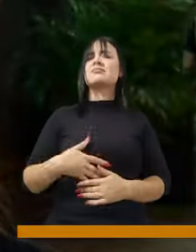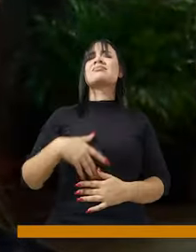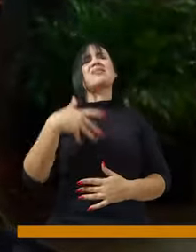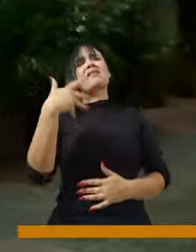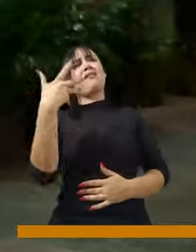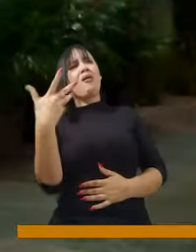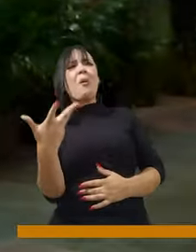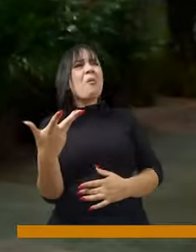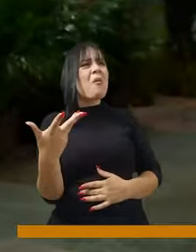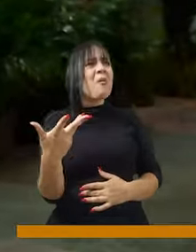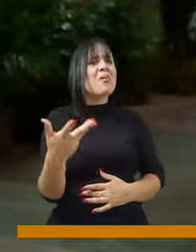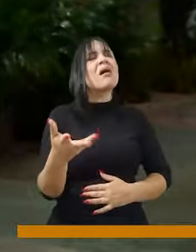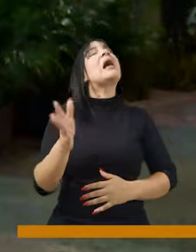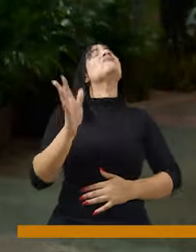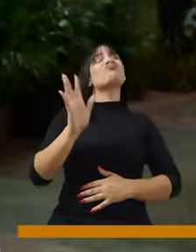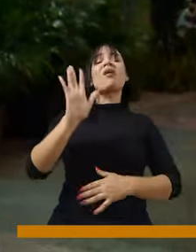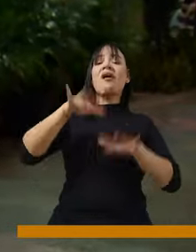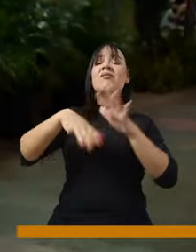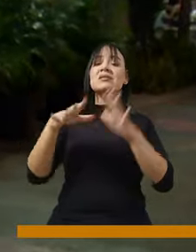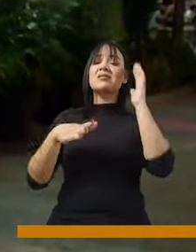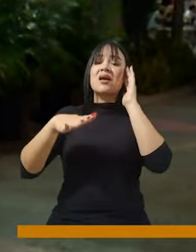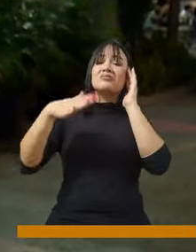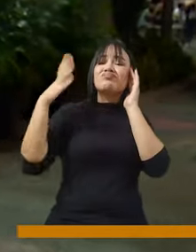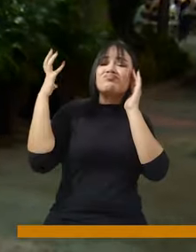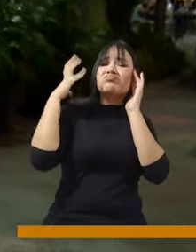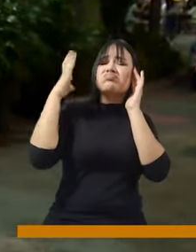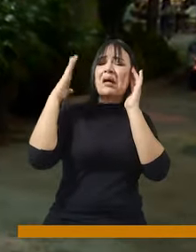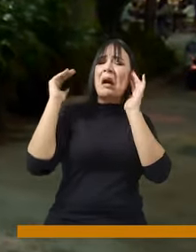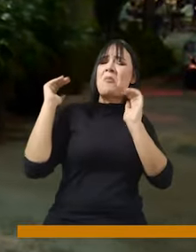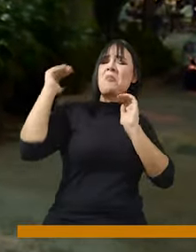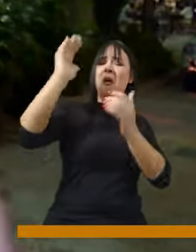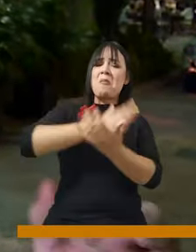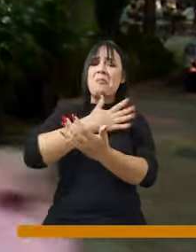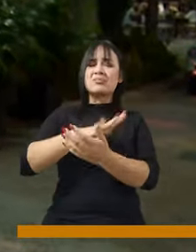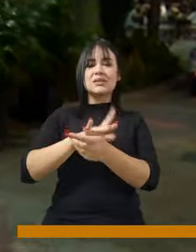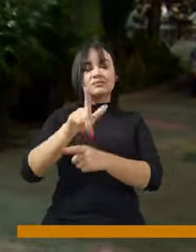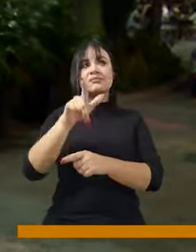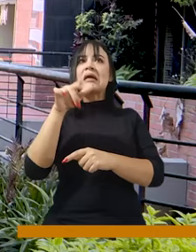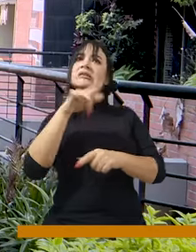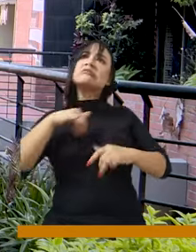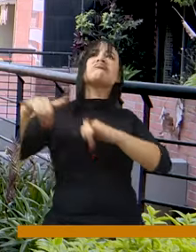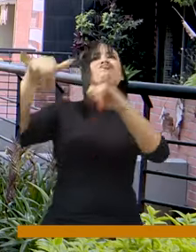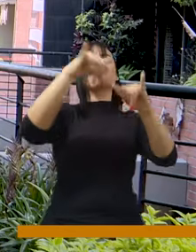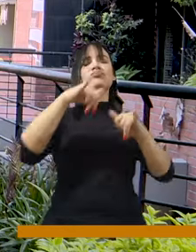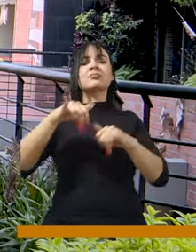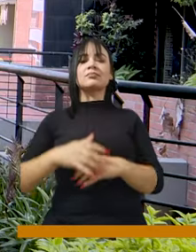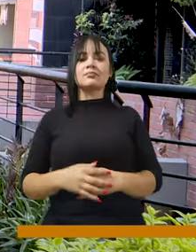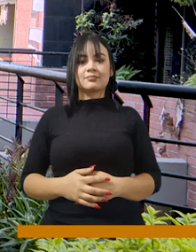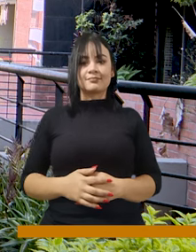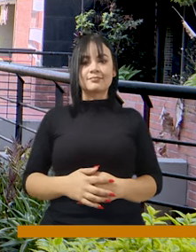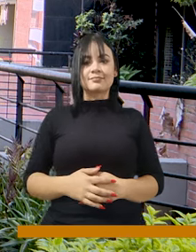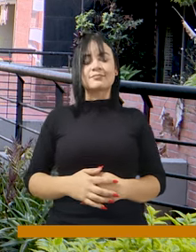En algunos casos son un poquito altos, pero es que se debería regir como que todos tengan un sonido estándar. La ciudad de